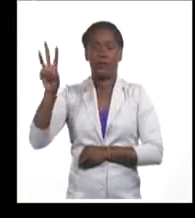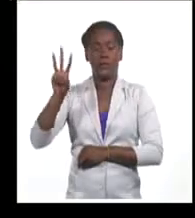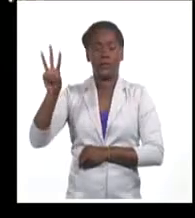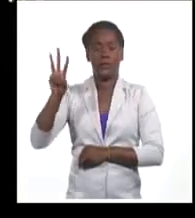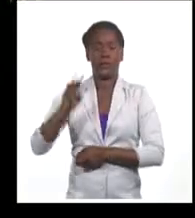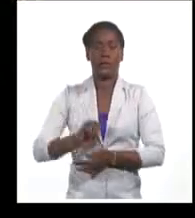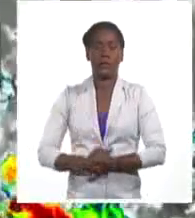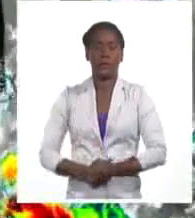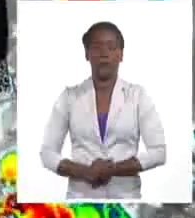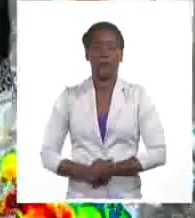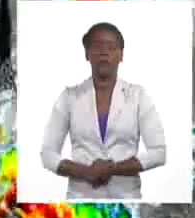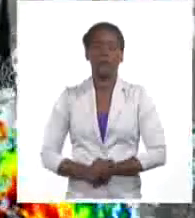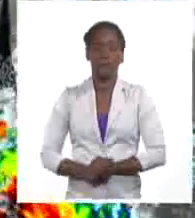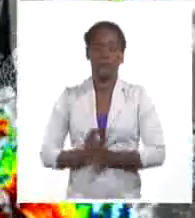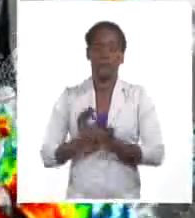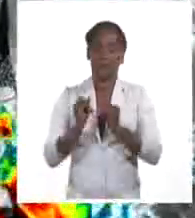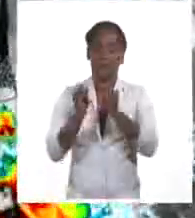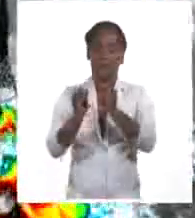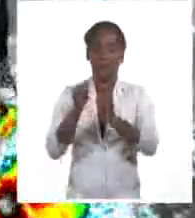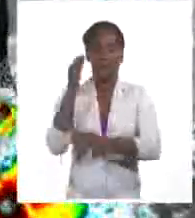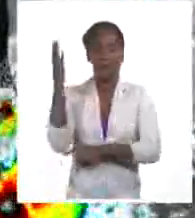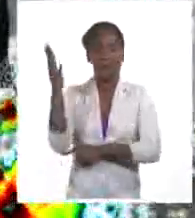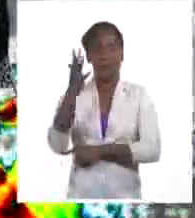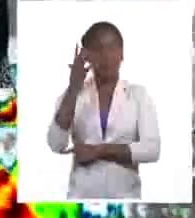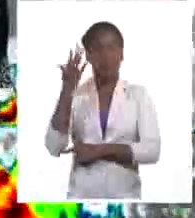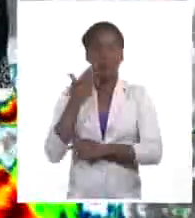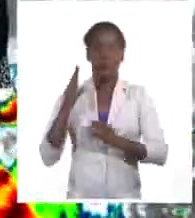grados celsius. Esto es todo en cuanto al tiempo, que tengan un feliz día y hasta mañana.